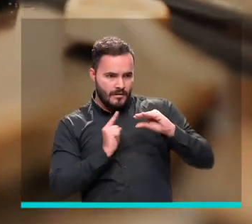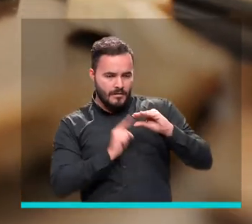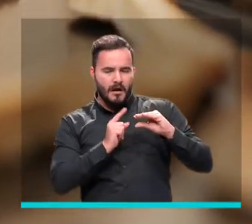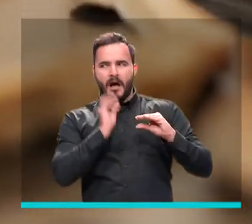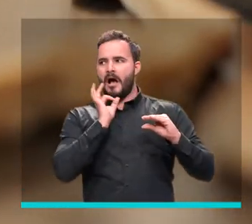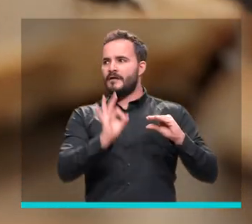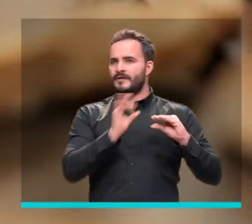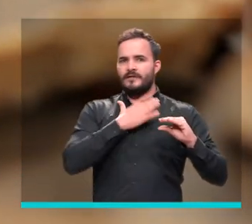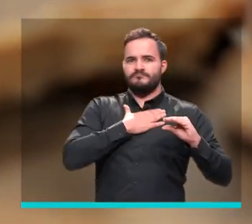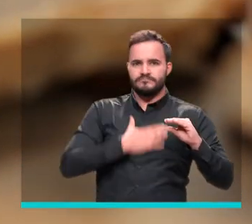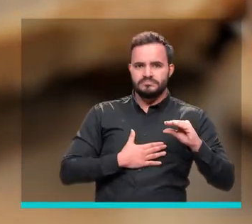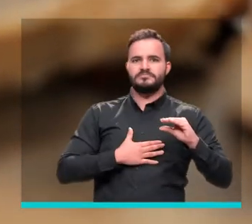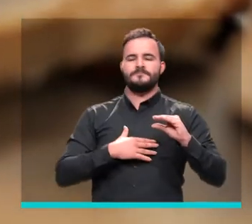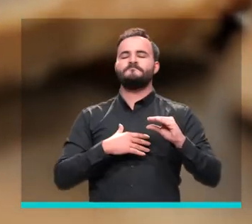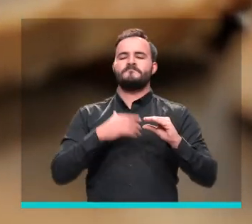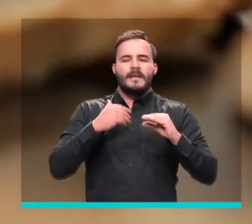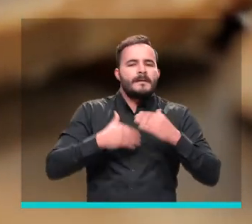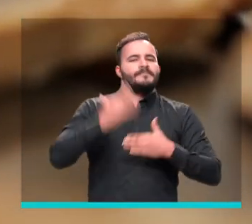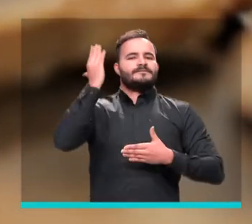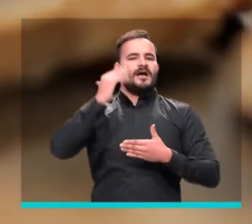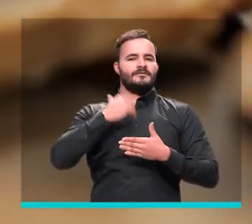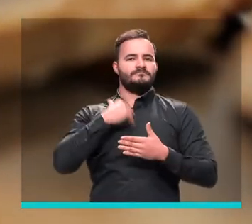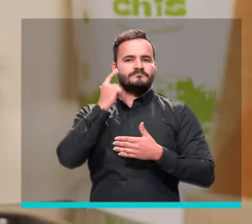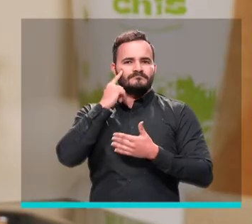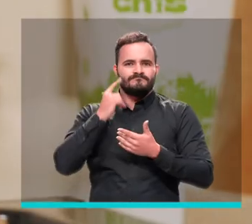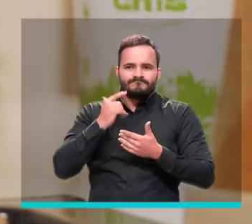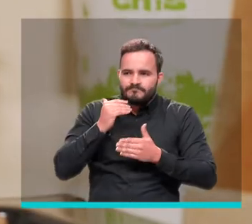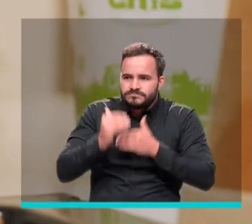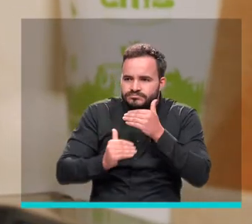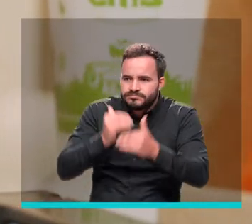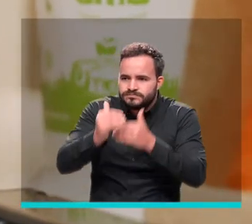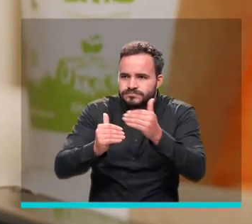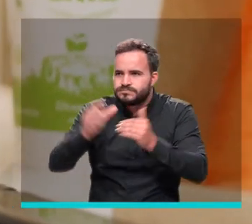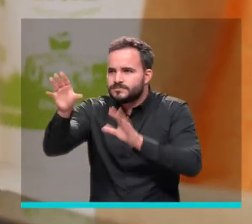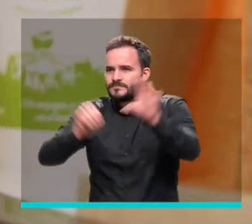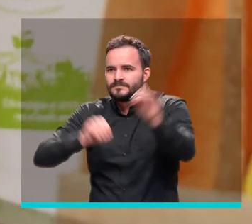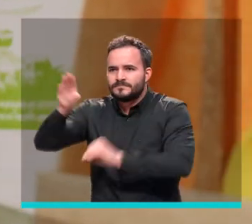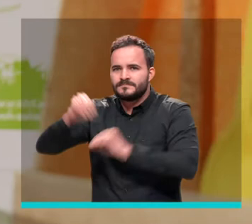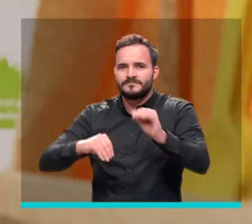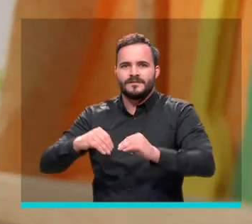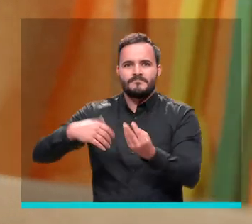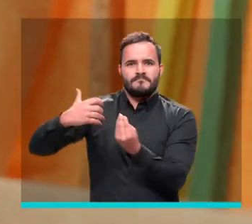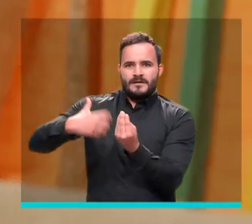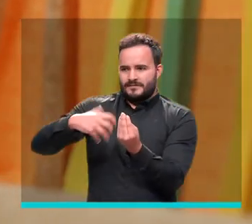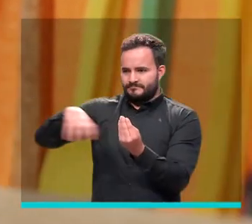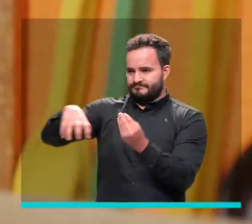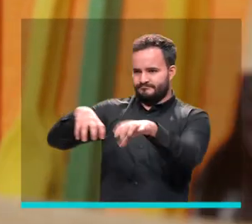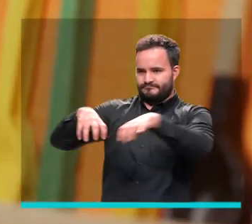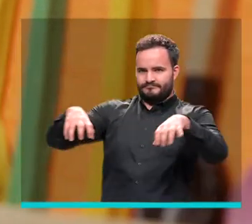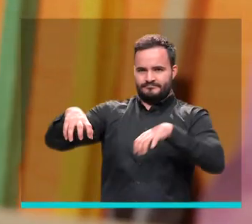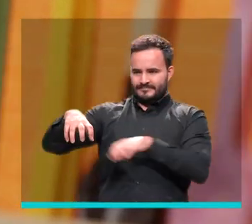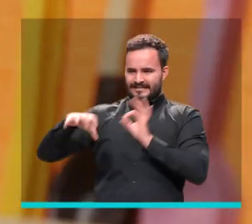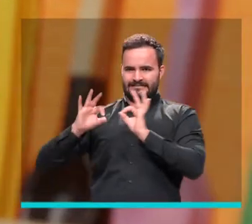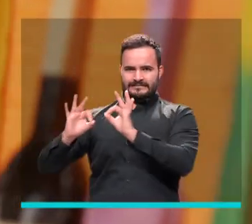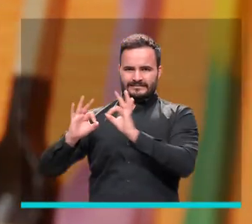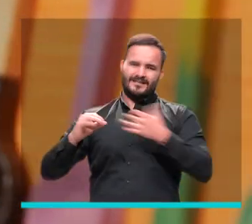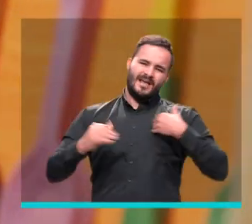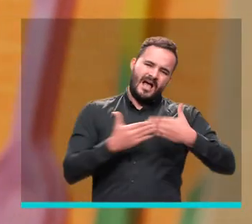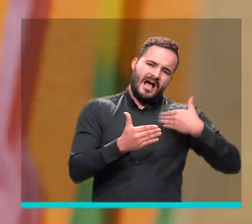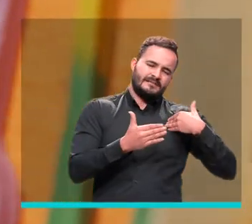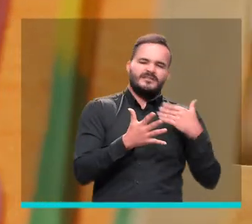cuota para poder iniciar el proceso de construcción de una maquinaria que nos permita a su vez mejorar el